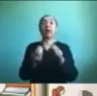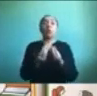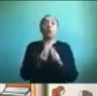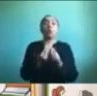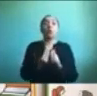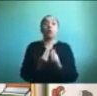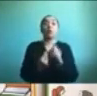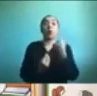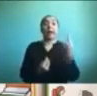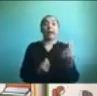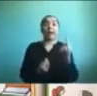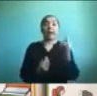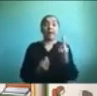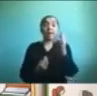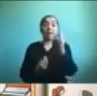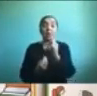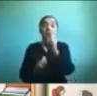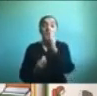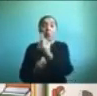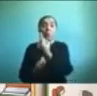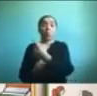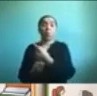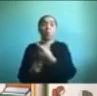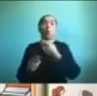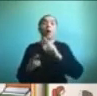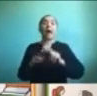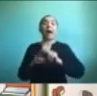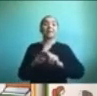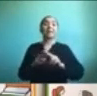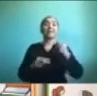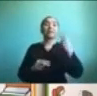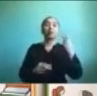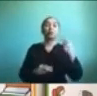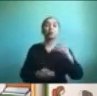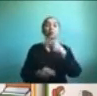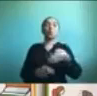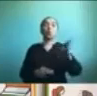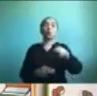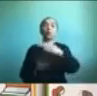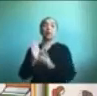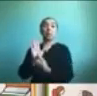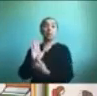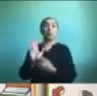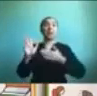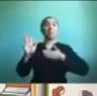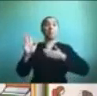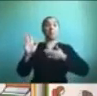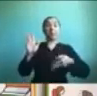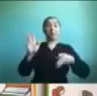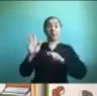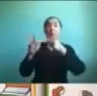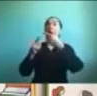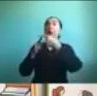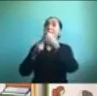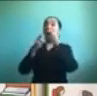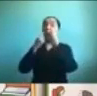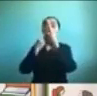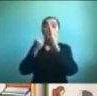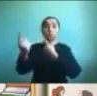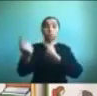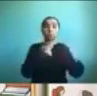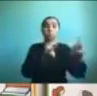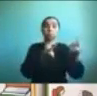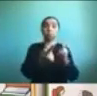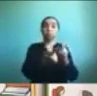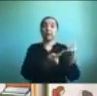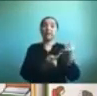miembro del hogar se realiza su propia rutina y la comunica con el resto de la familia porque así se sabe en qué